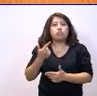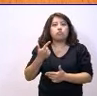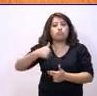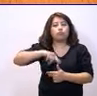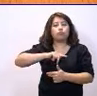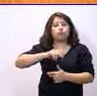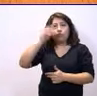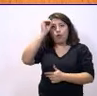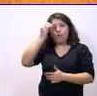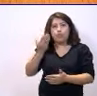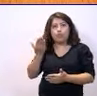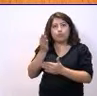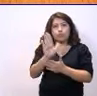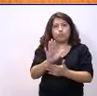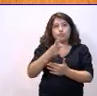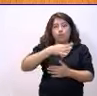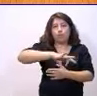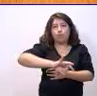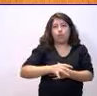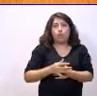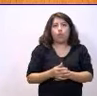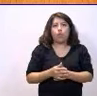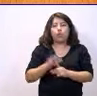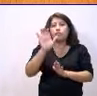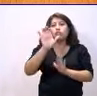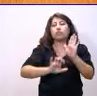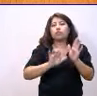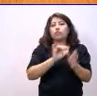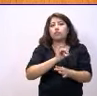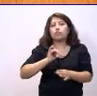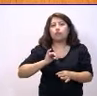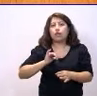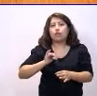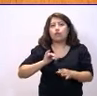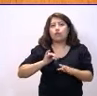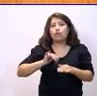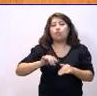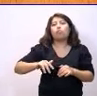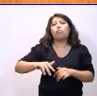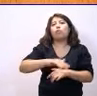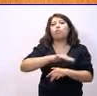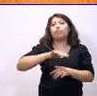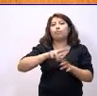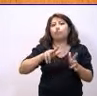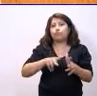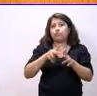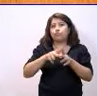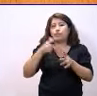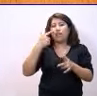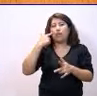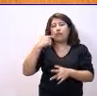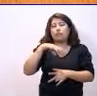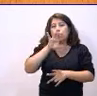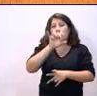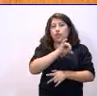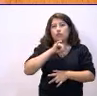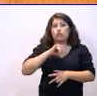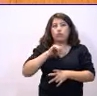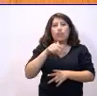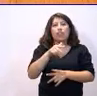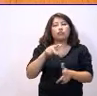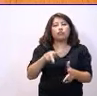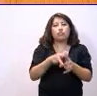incorpora a nuestro Estatuto de Autonomía todo ese estado social de nuestra comunidad autónoma y recoge los derechos